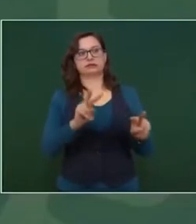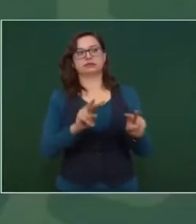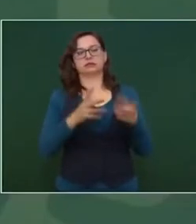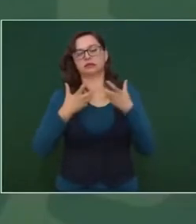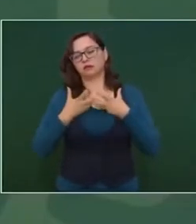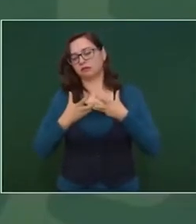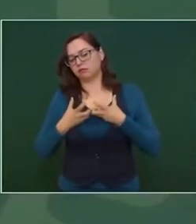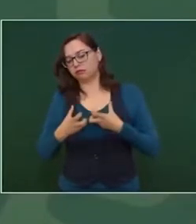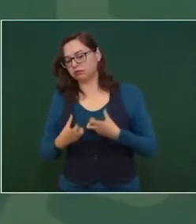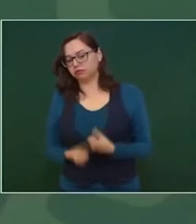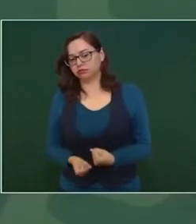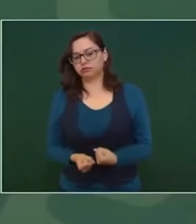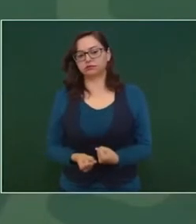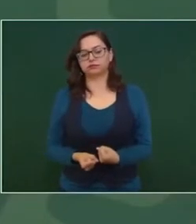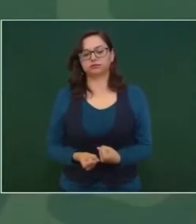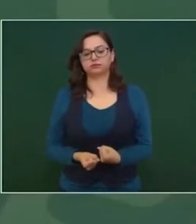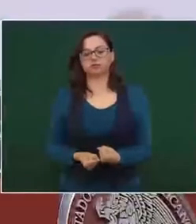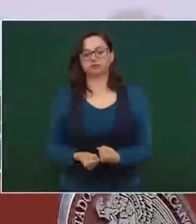sociedad